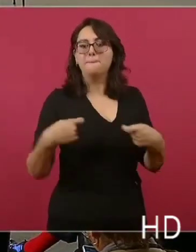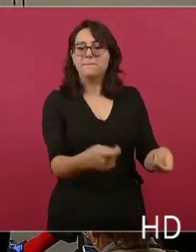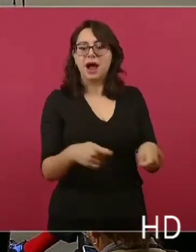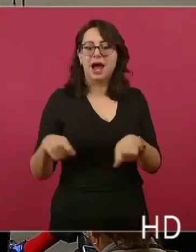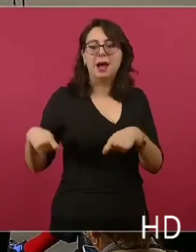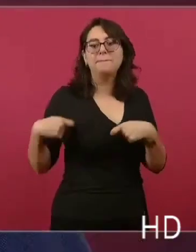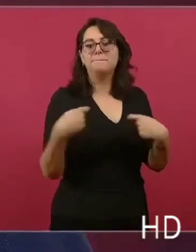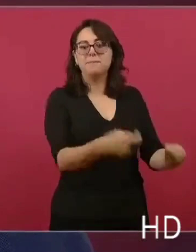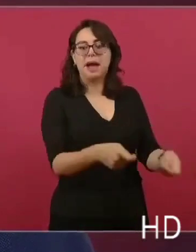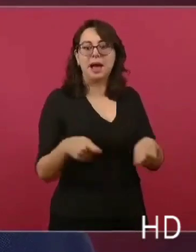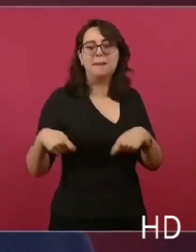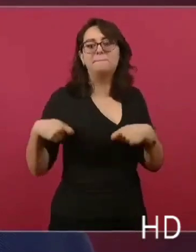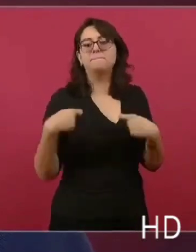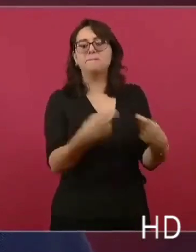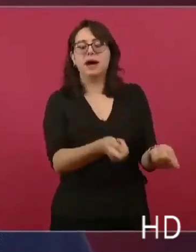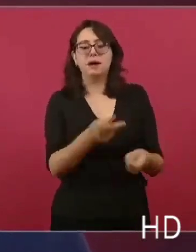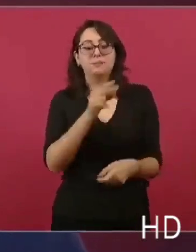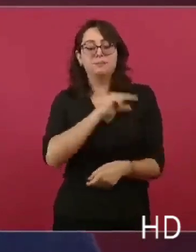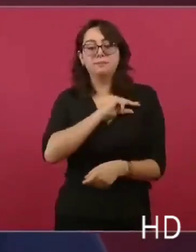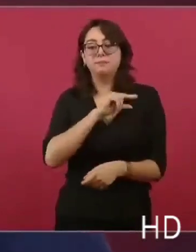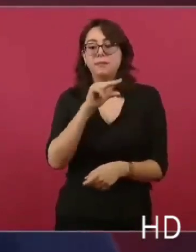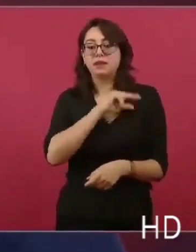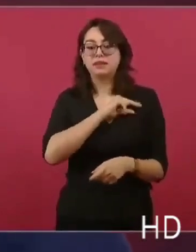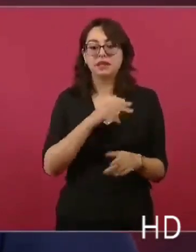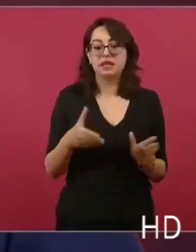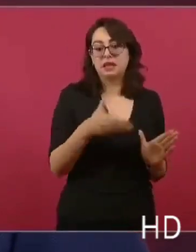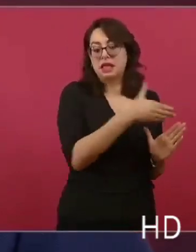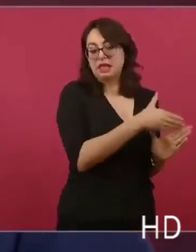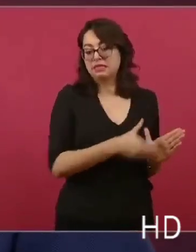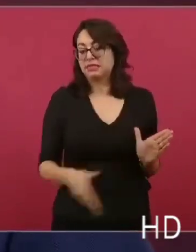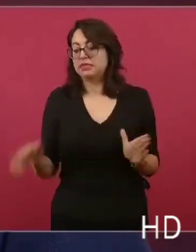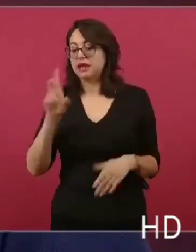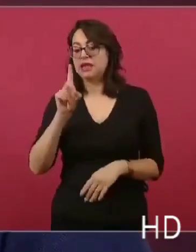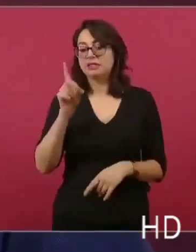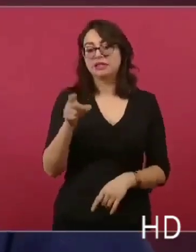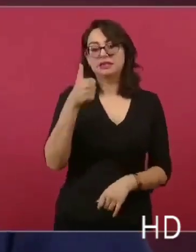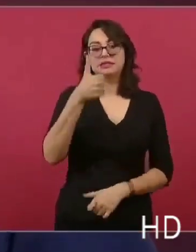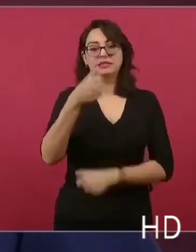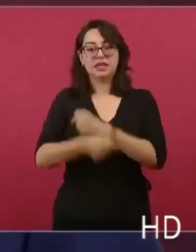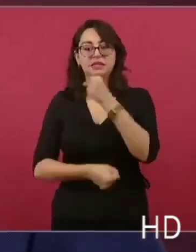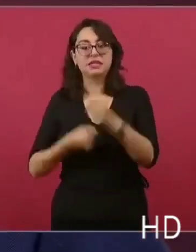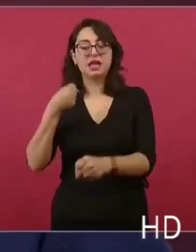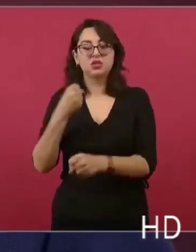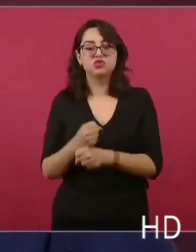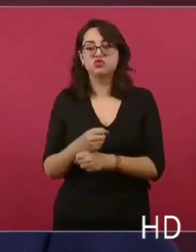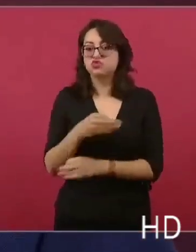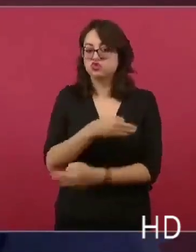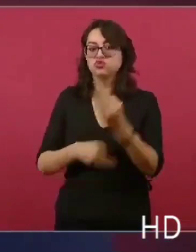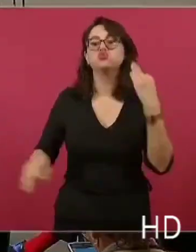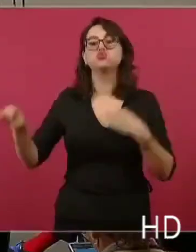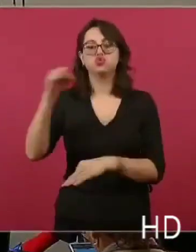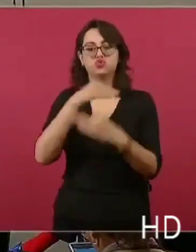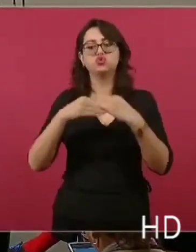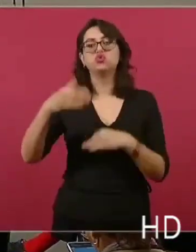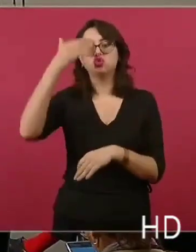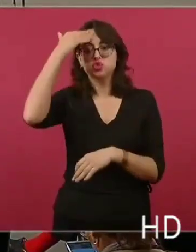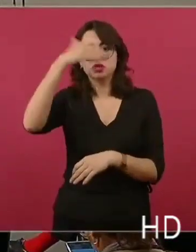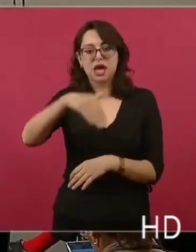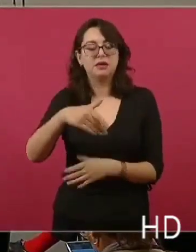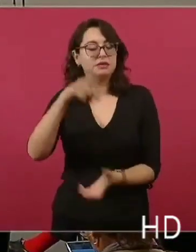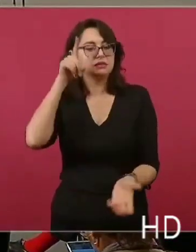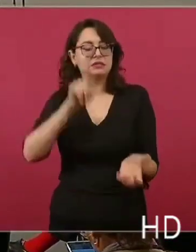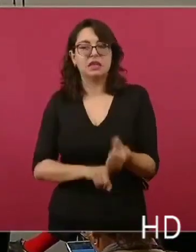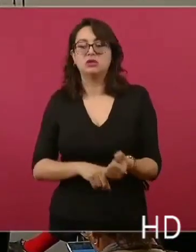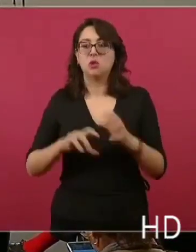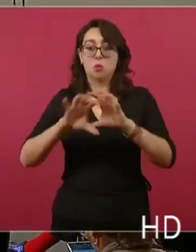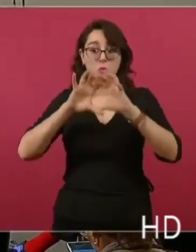pública, durante el neoliberalismo, y todos coincidirán en que México destaca